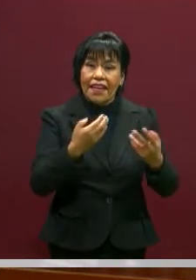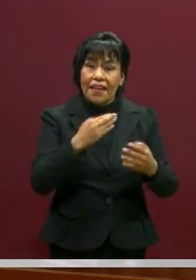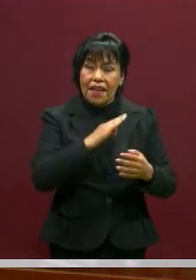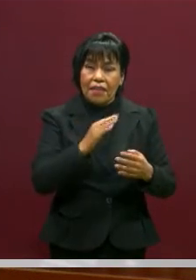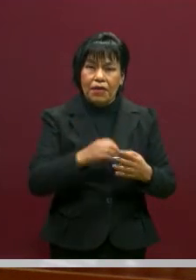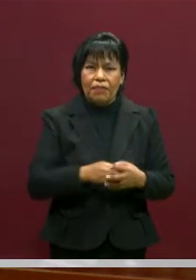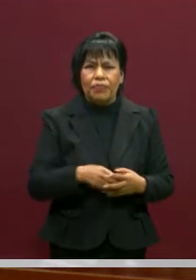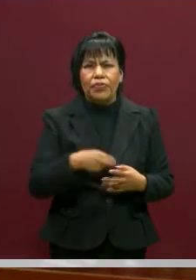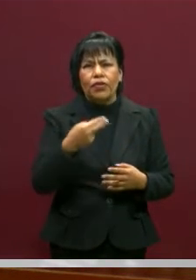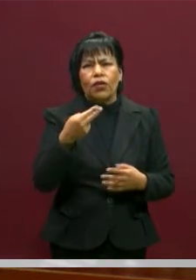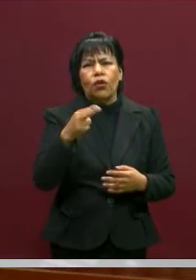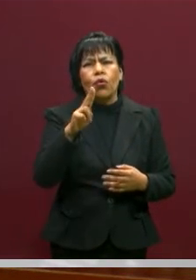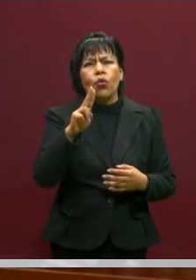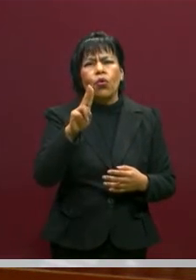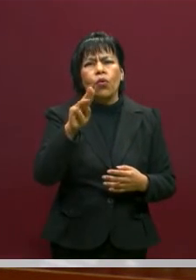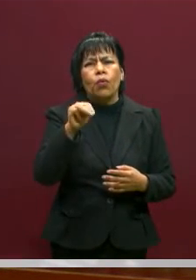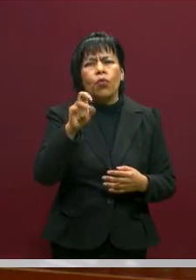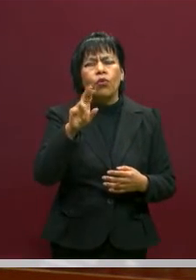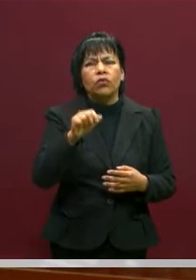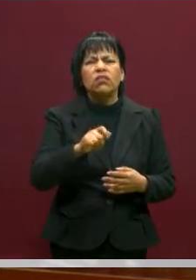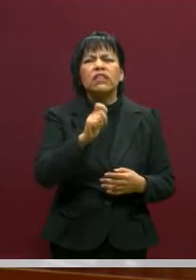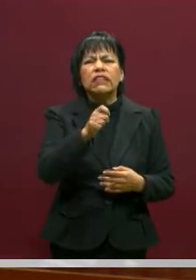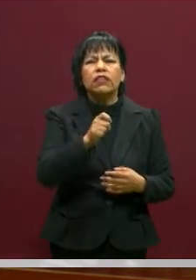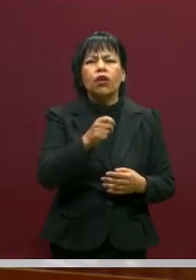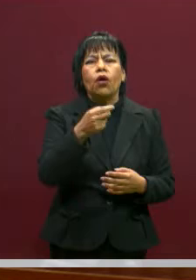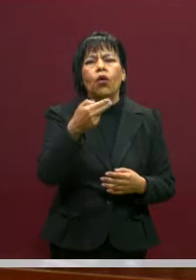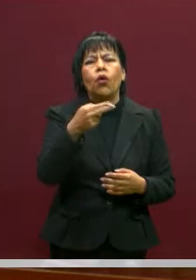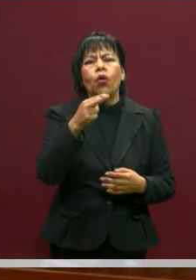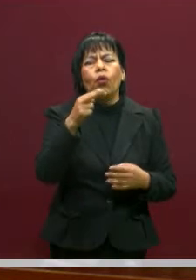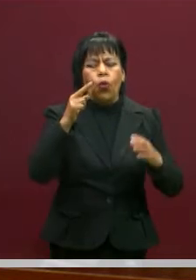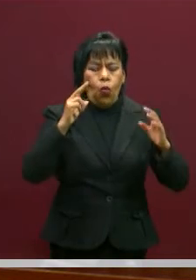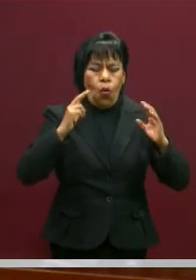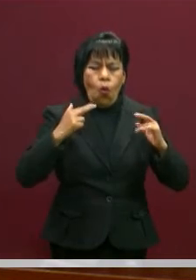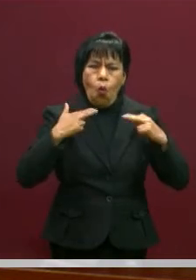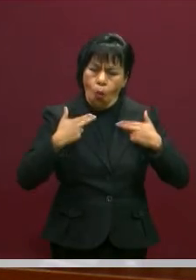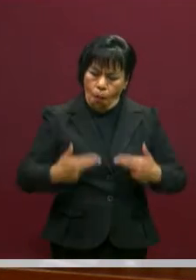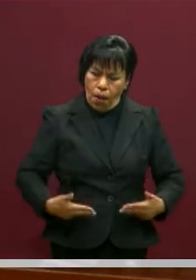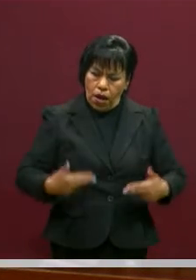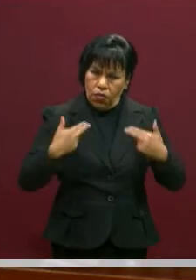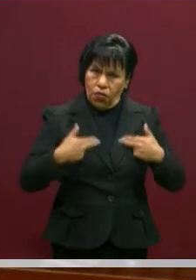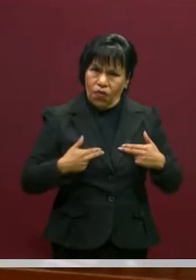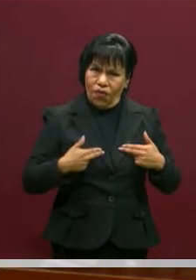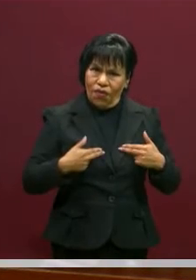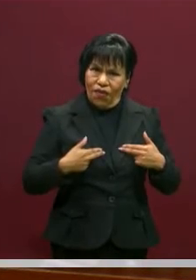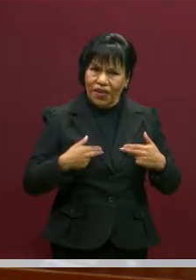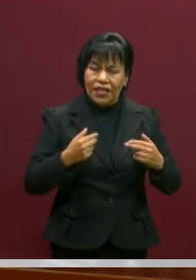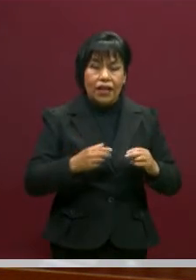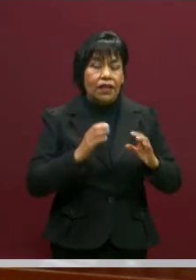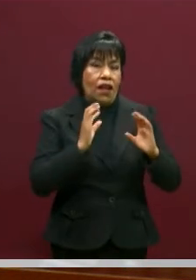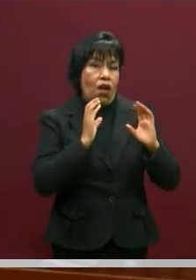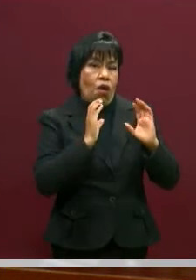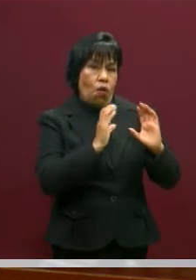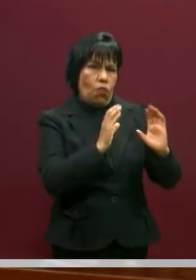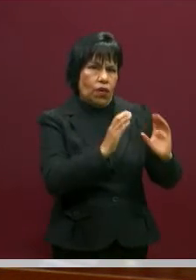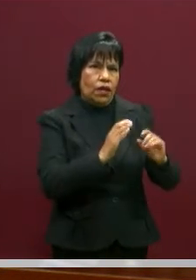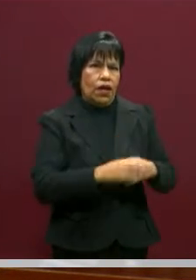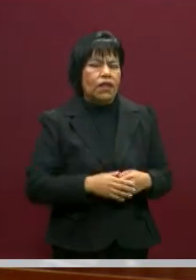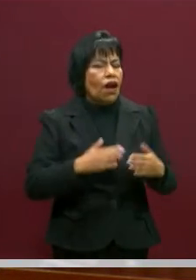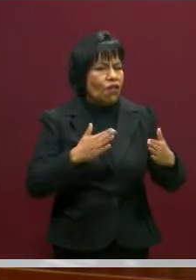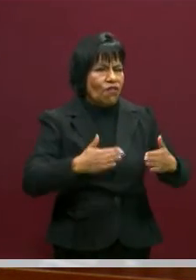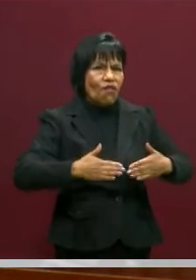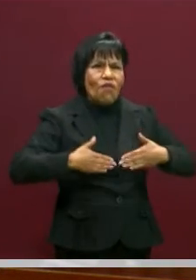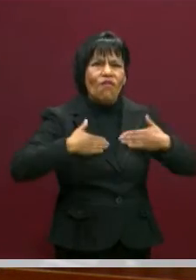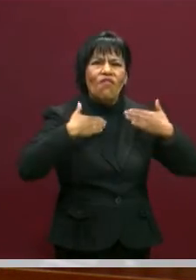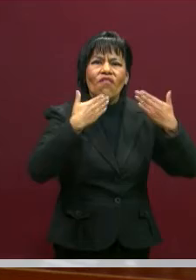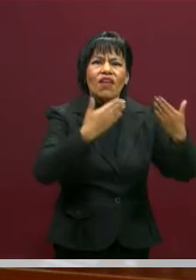Humus viene de humano. Y por lo tanto, el cuidado que fue el que lo creó, se lo confiaré por toda la